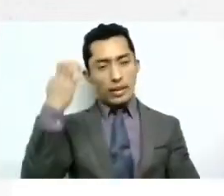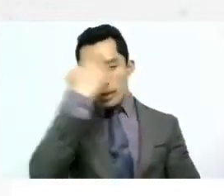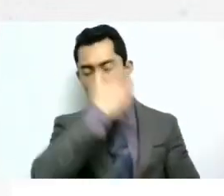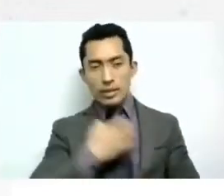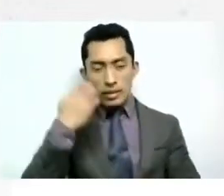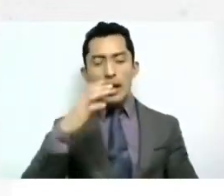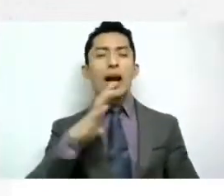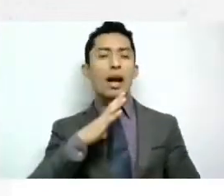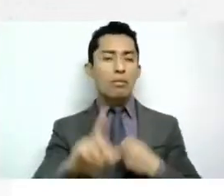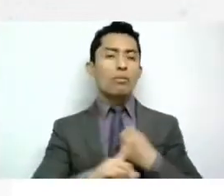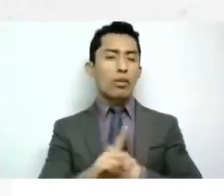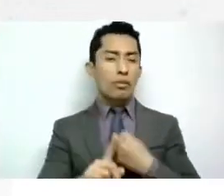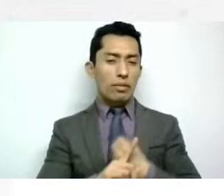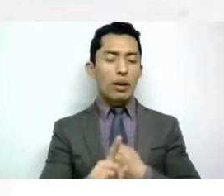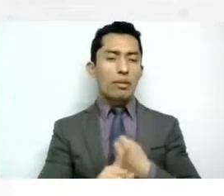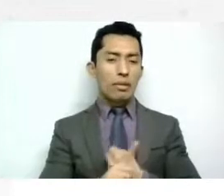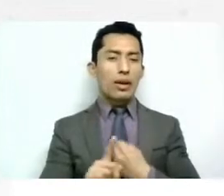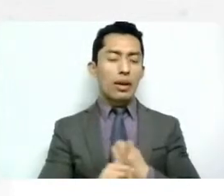muy en particular